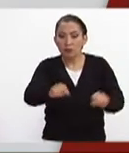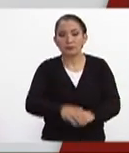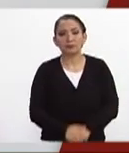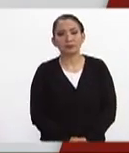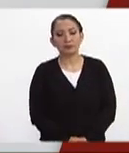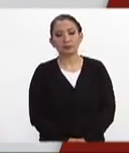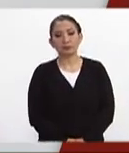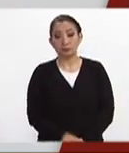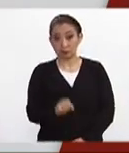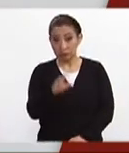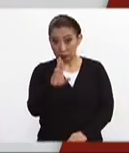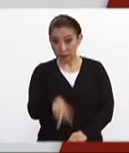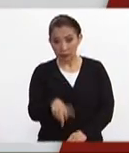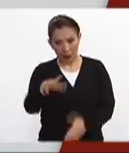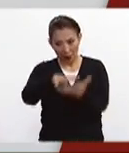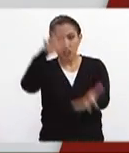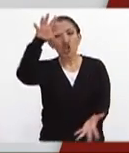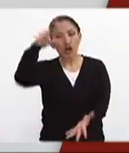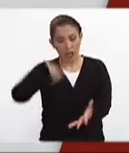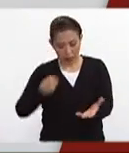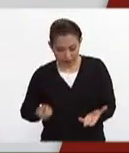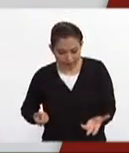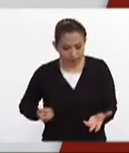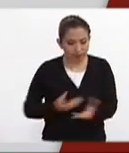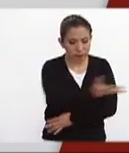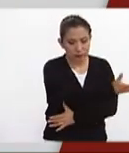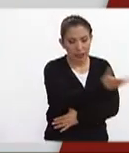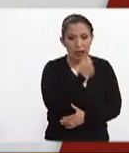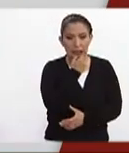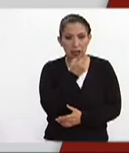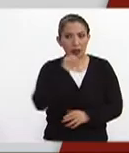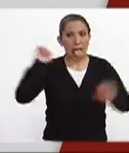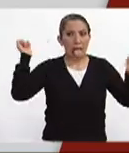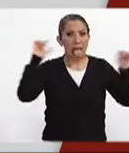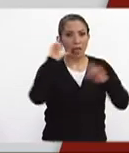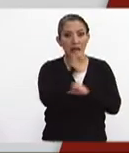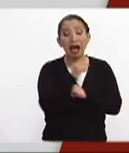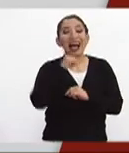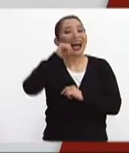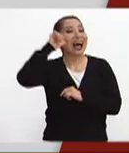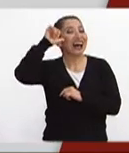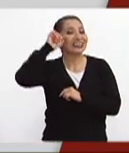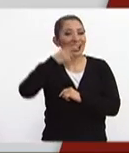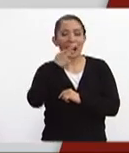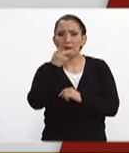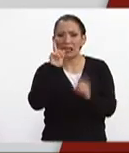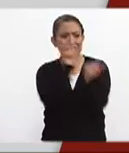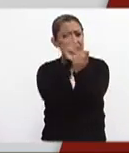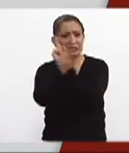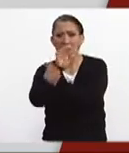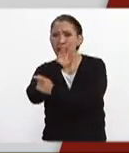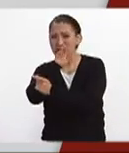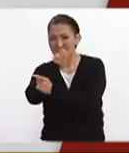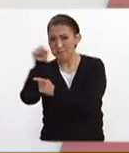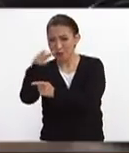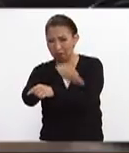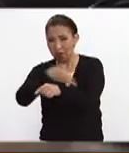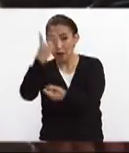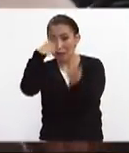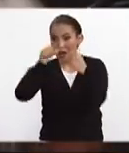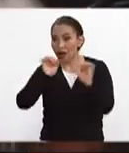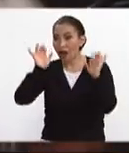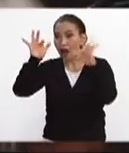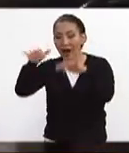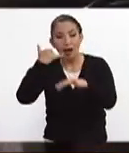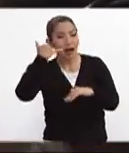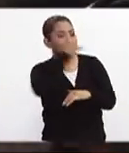la gran mayoría la gran mayoría yo ayer hablé yo ayer hablé con muchas madres de familia que acudieron aquí